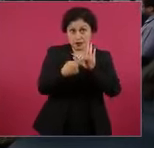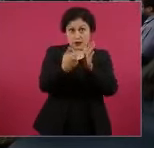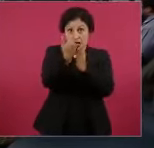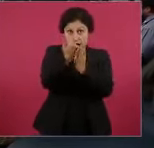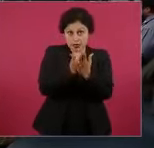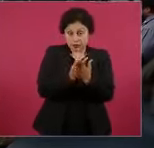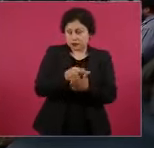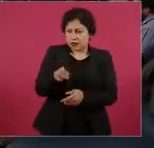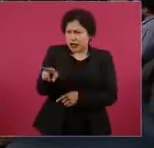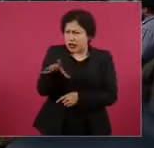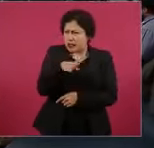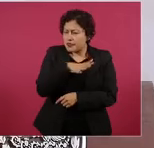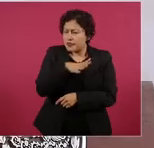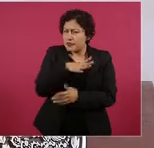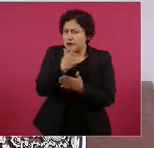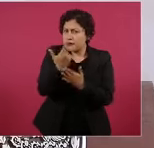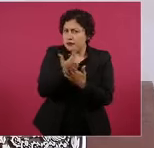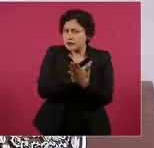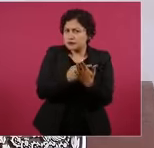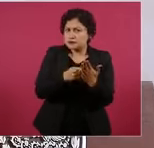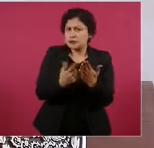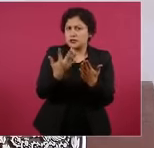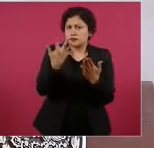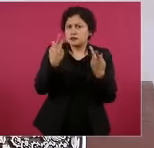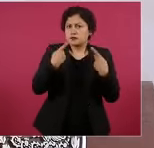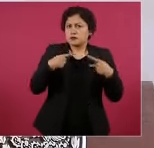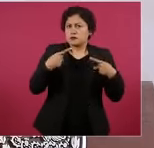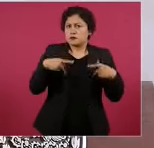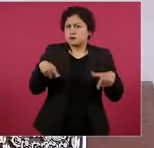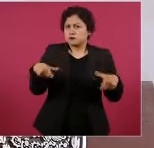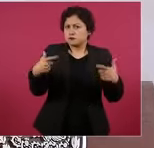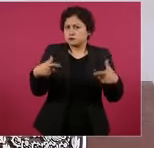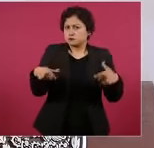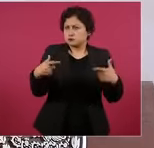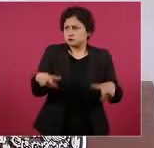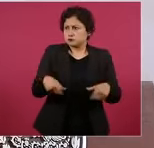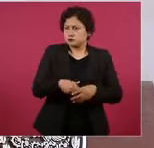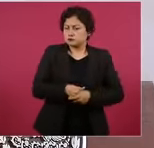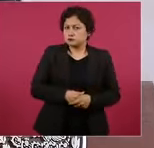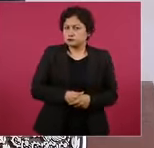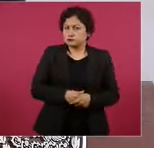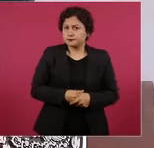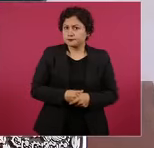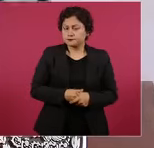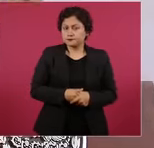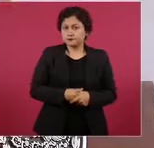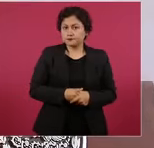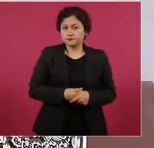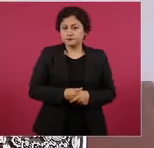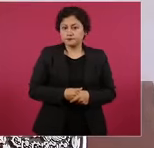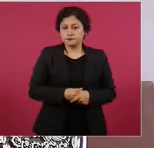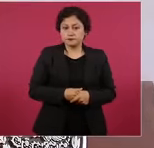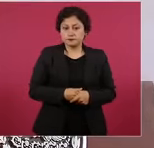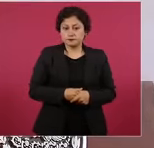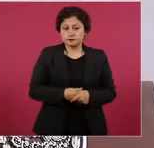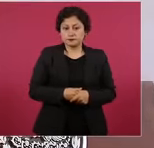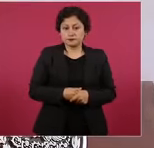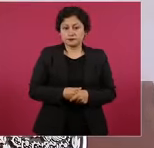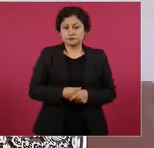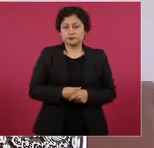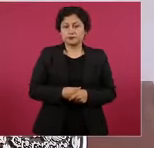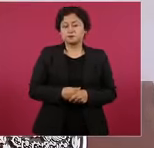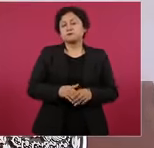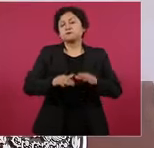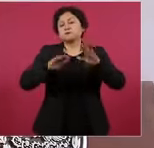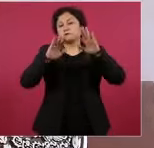Tienes la lista de los que de acuerdo